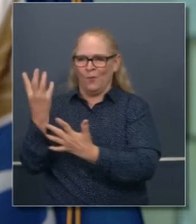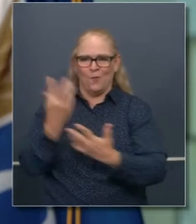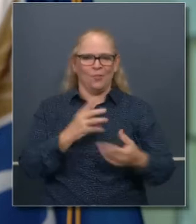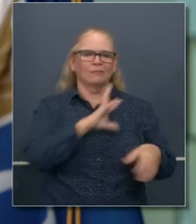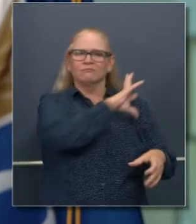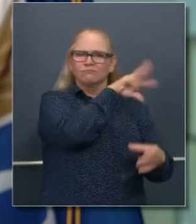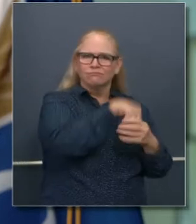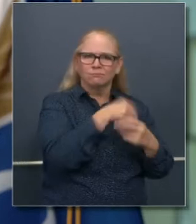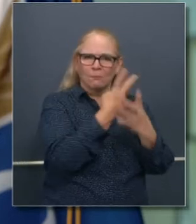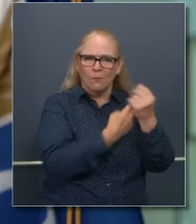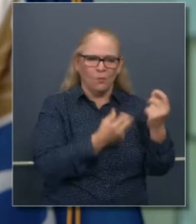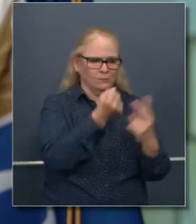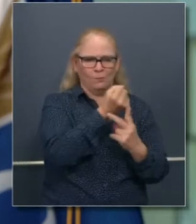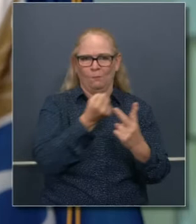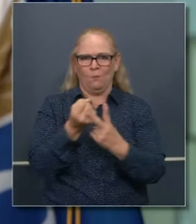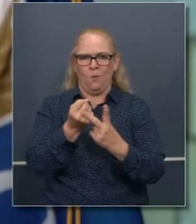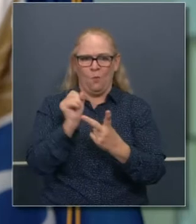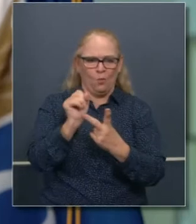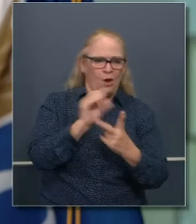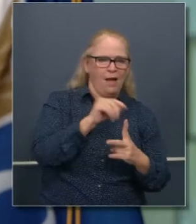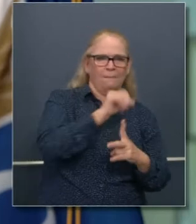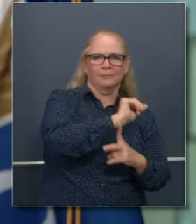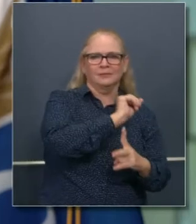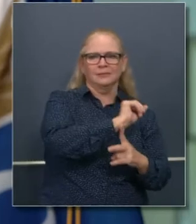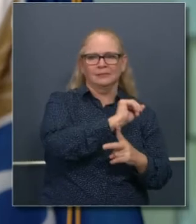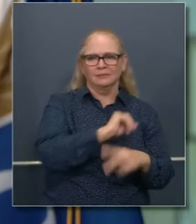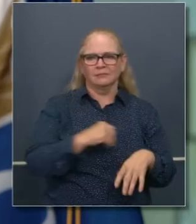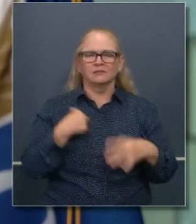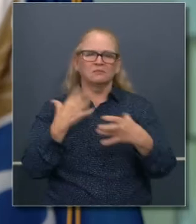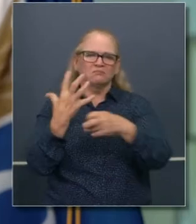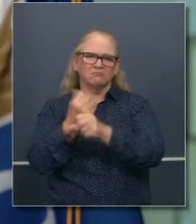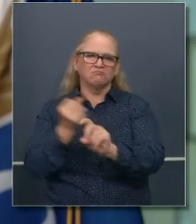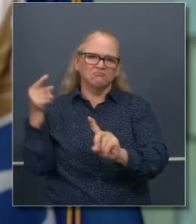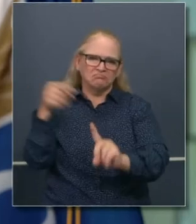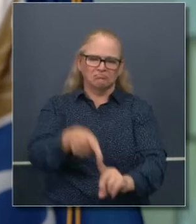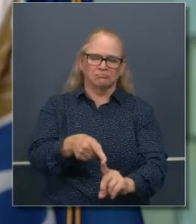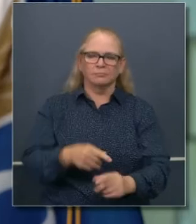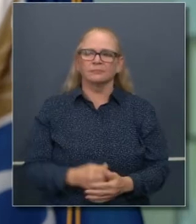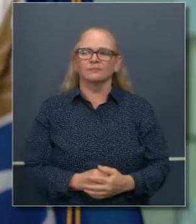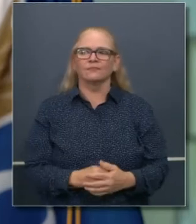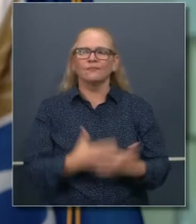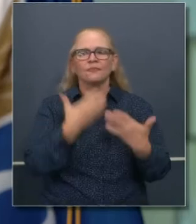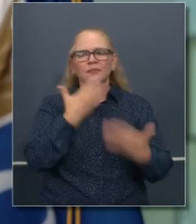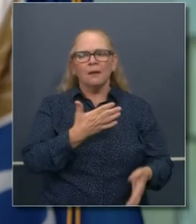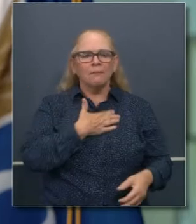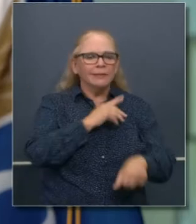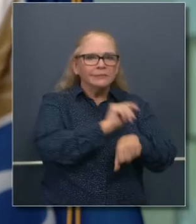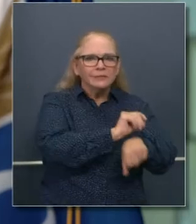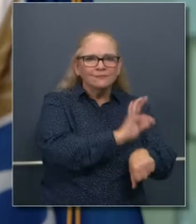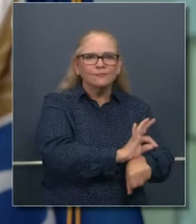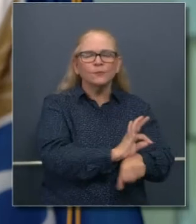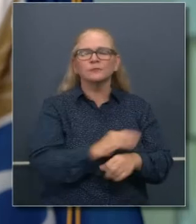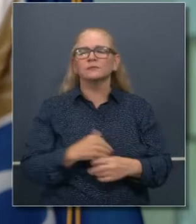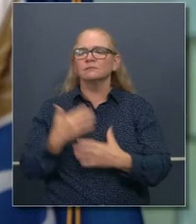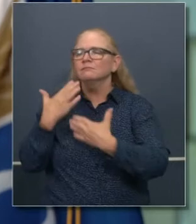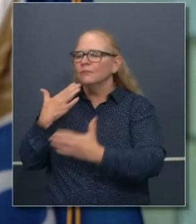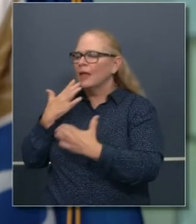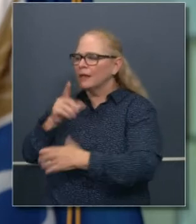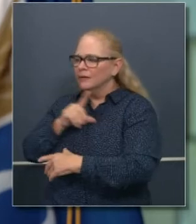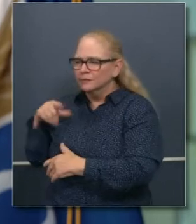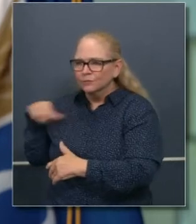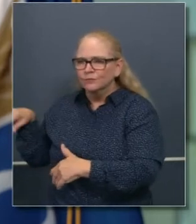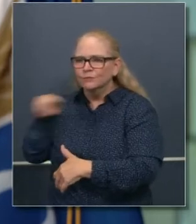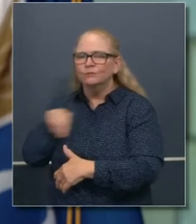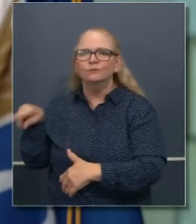crecer gracias a eso, crecimiento y a la inclusión. De modo que fue importante para mí mencionar esto. Agradezco mucho a nuestro equipo de trabajo en la